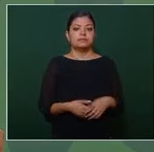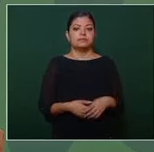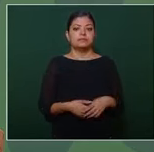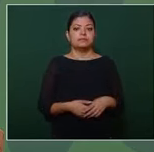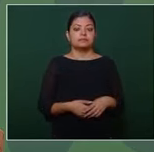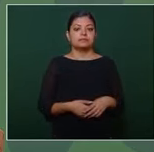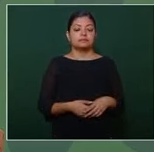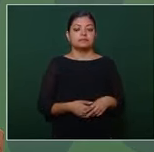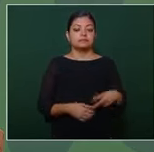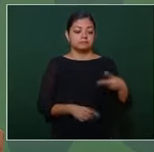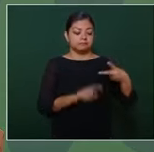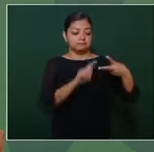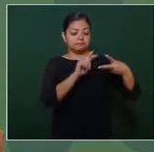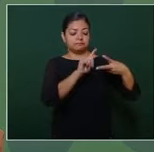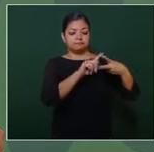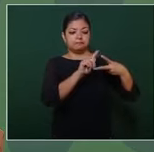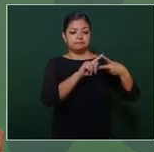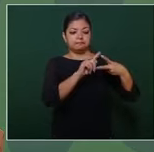una